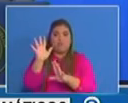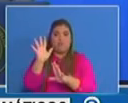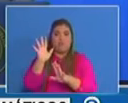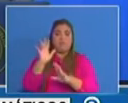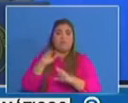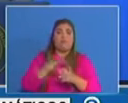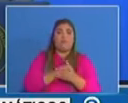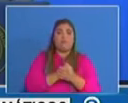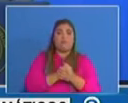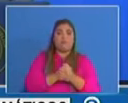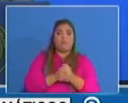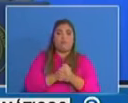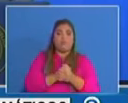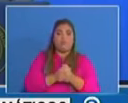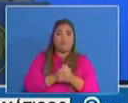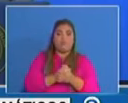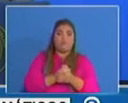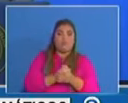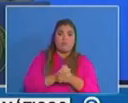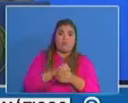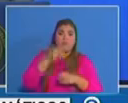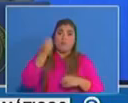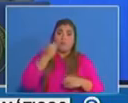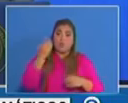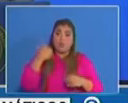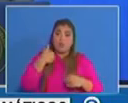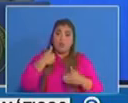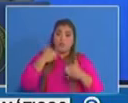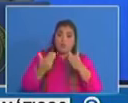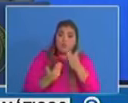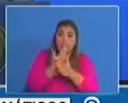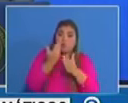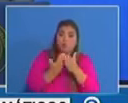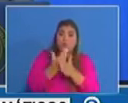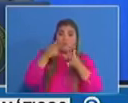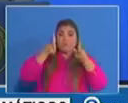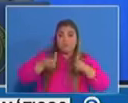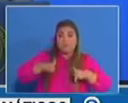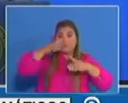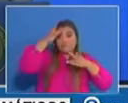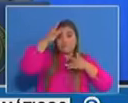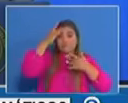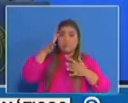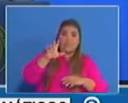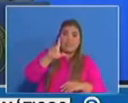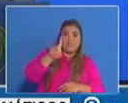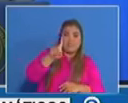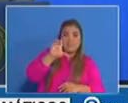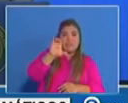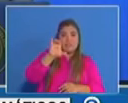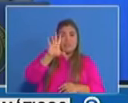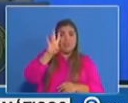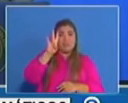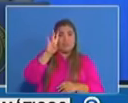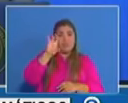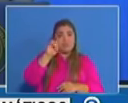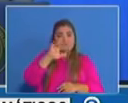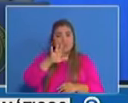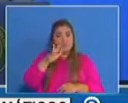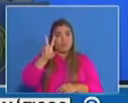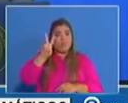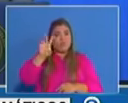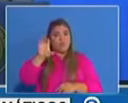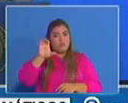que en últimas nos generan esos nuevos casos que han estado por el orden de entre 170 a 220